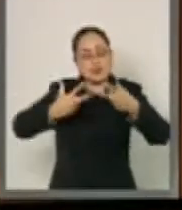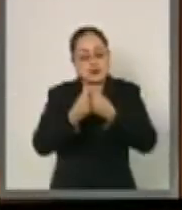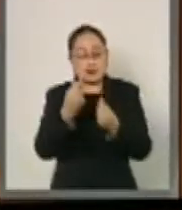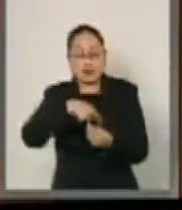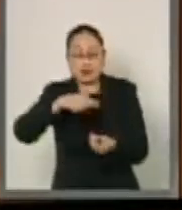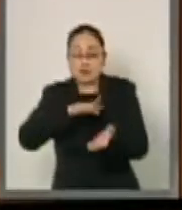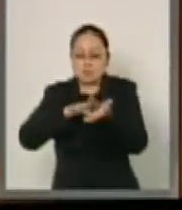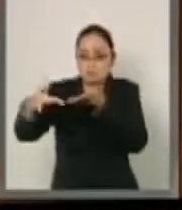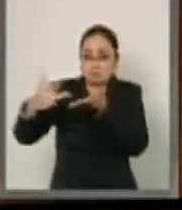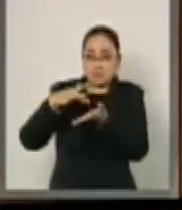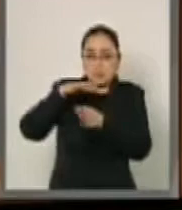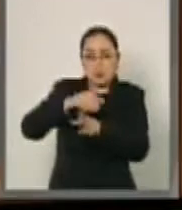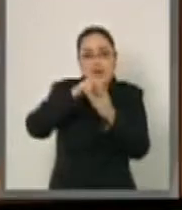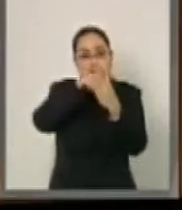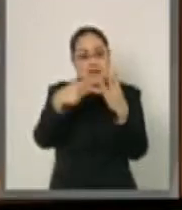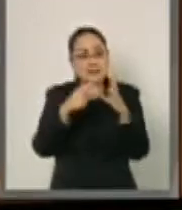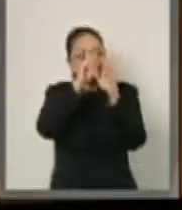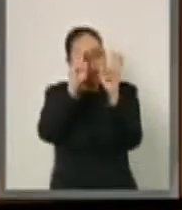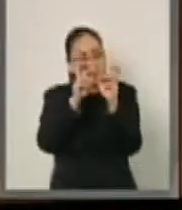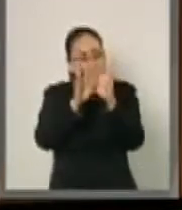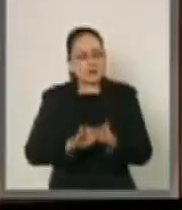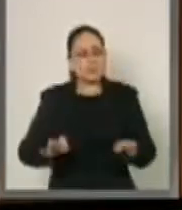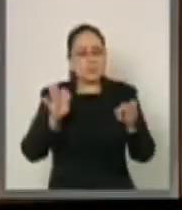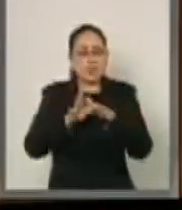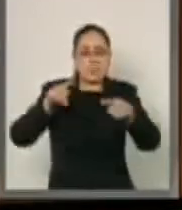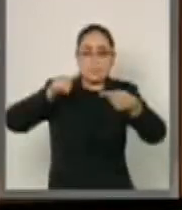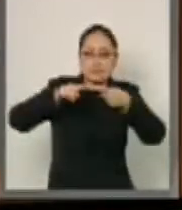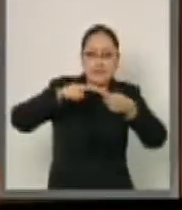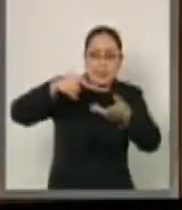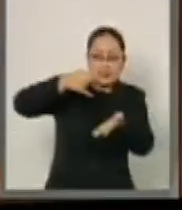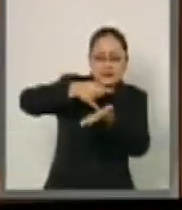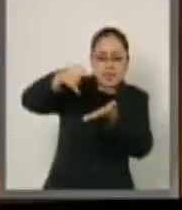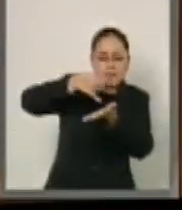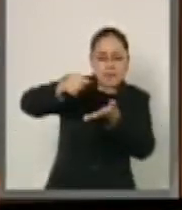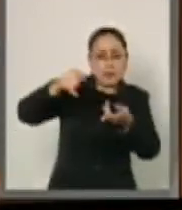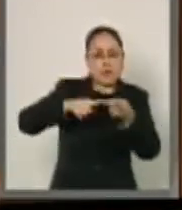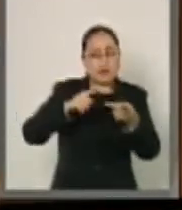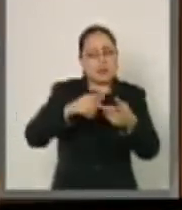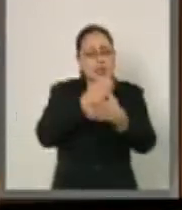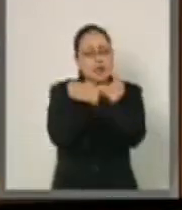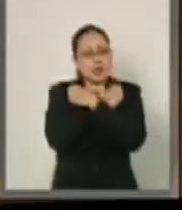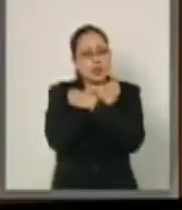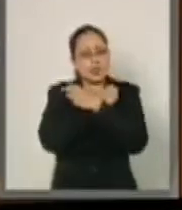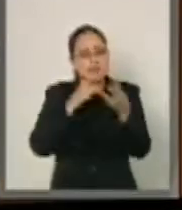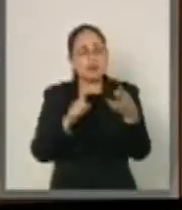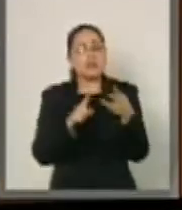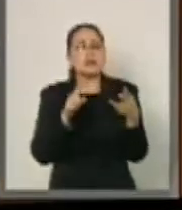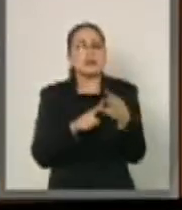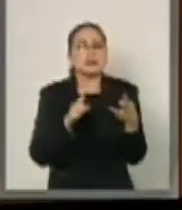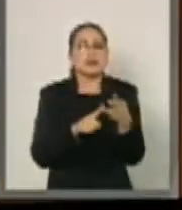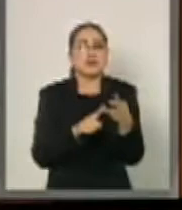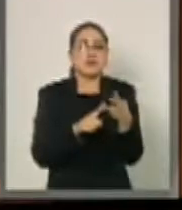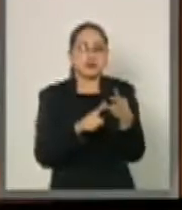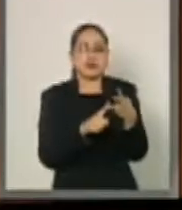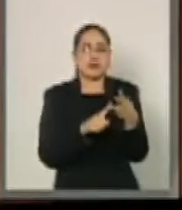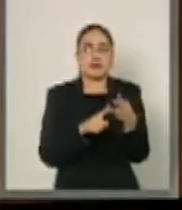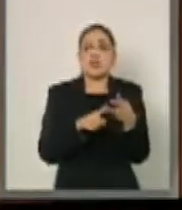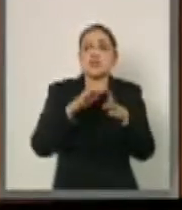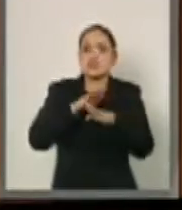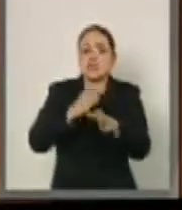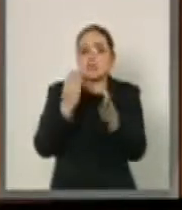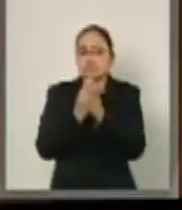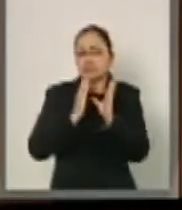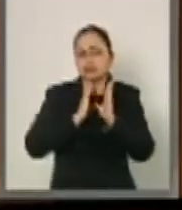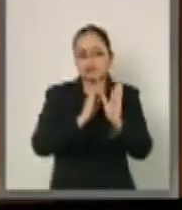fundamentales. La primera, la agricultura, segunda educación y tercera, la instrucción